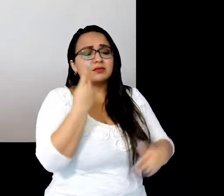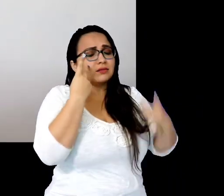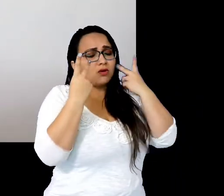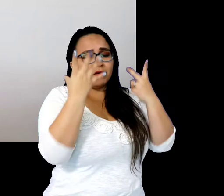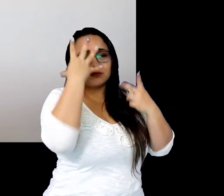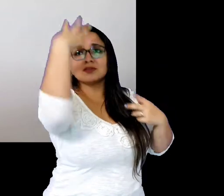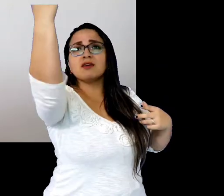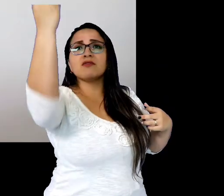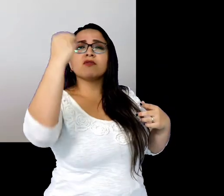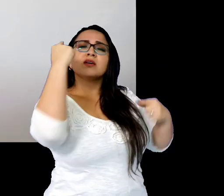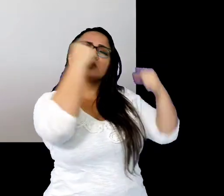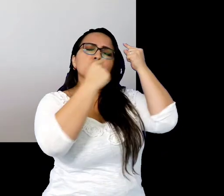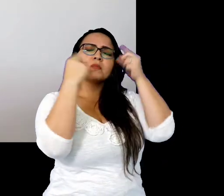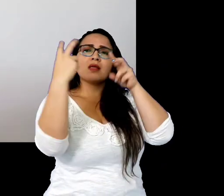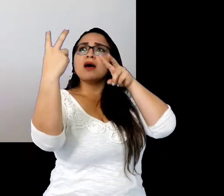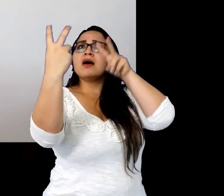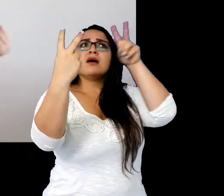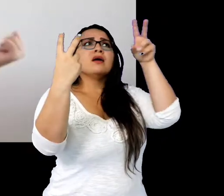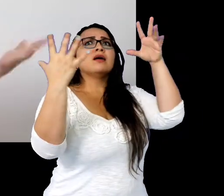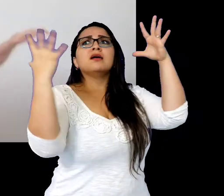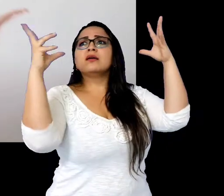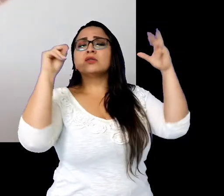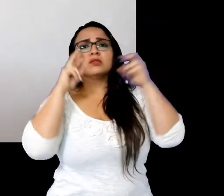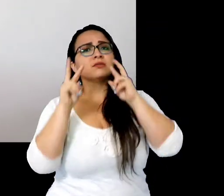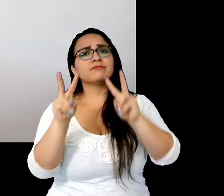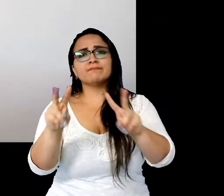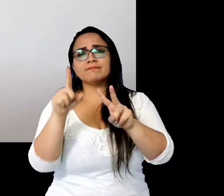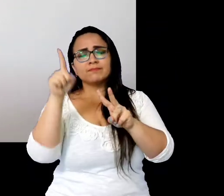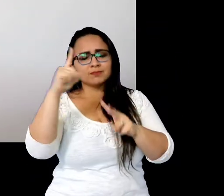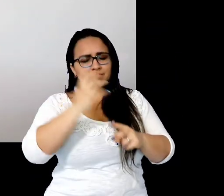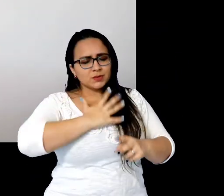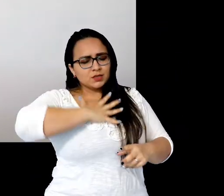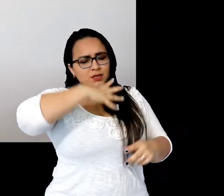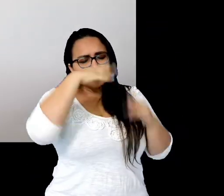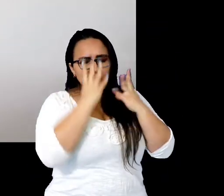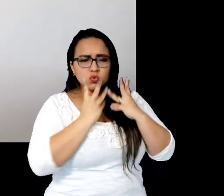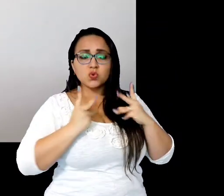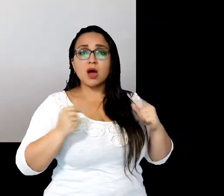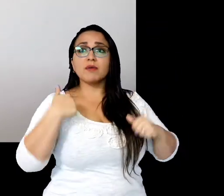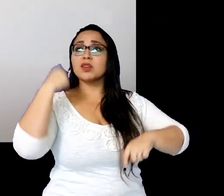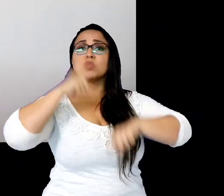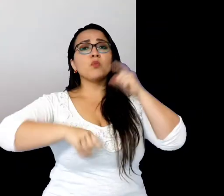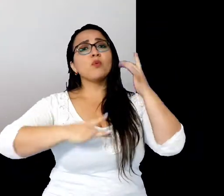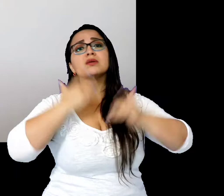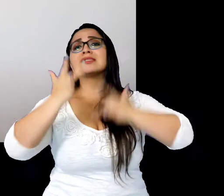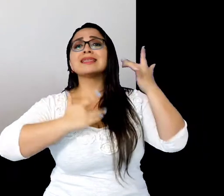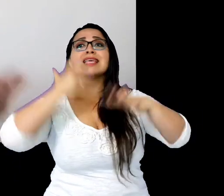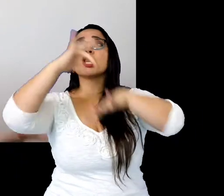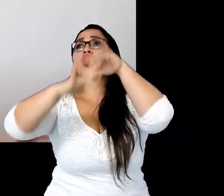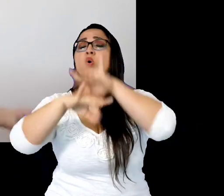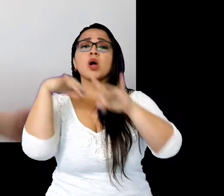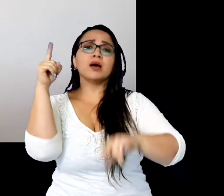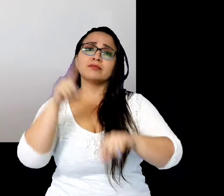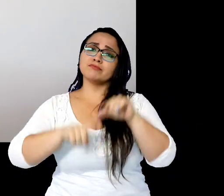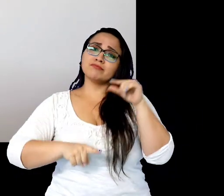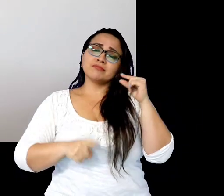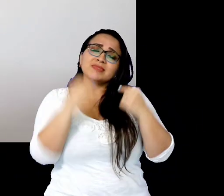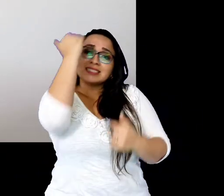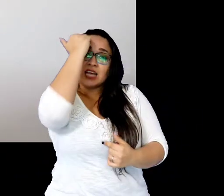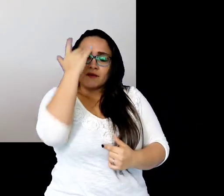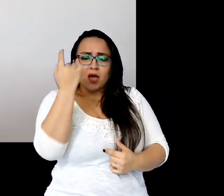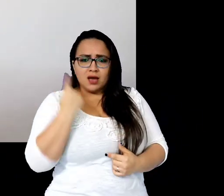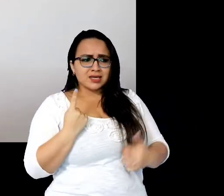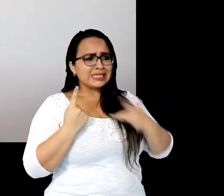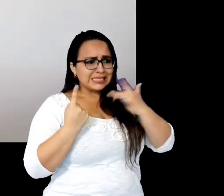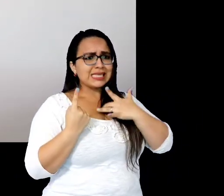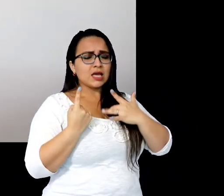de su mirada que no miro. Su respirar suavecito y suave que no puedo sentir ni tocar. Saber que está, pero que no